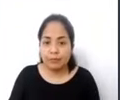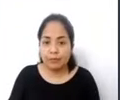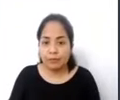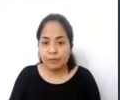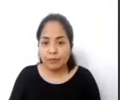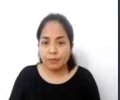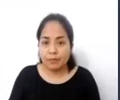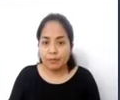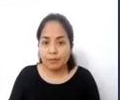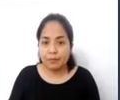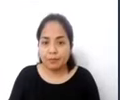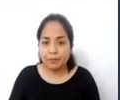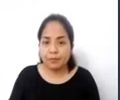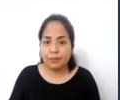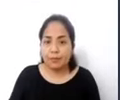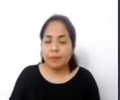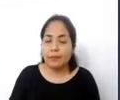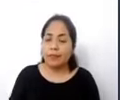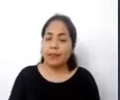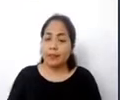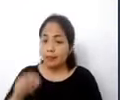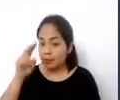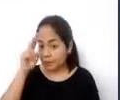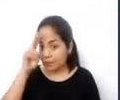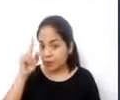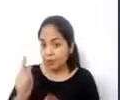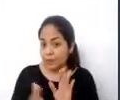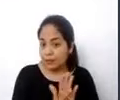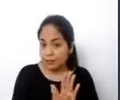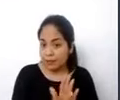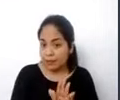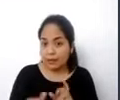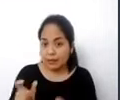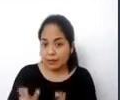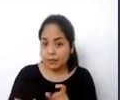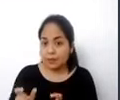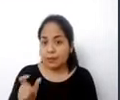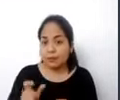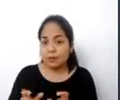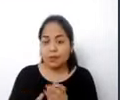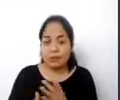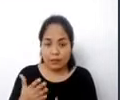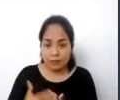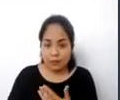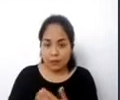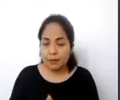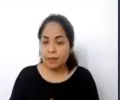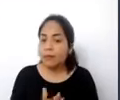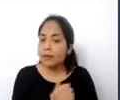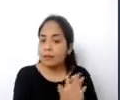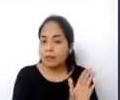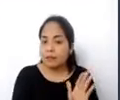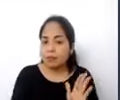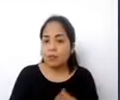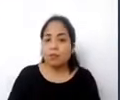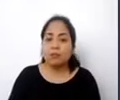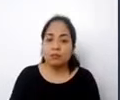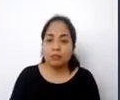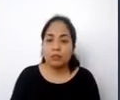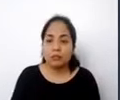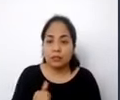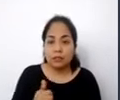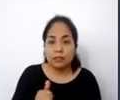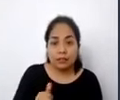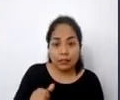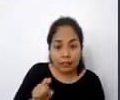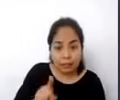En el Perú, nuestra Ley General de la Persona con Discapacidad, en el artículo decimoquinto, indica que